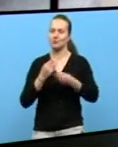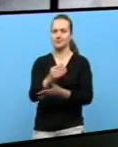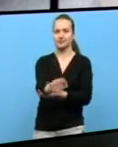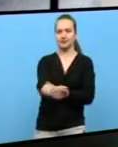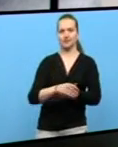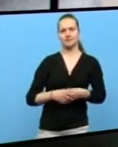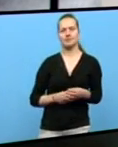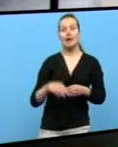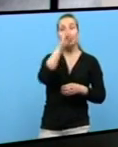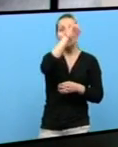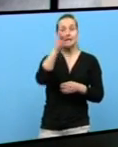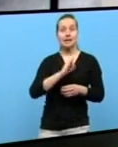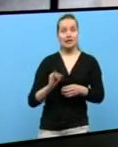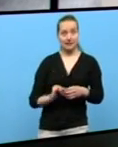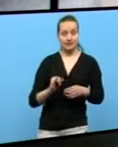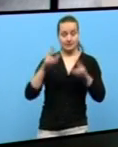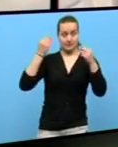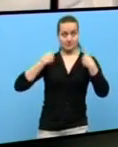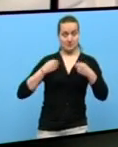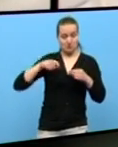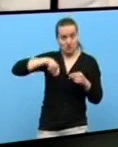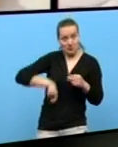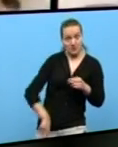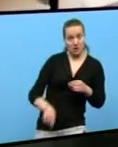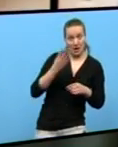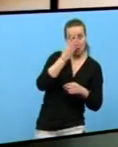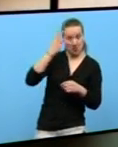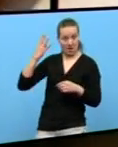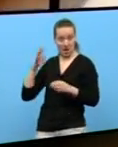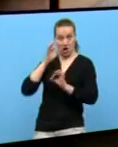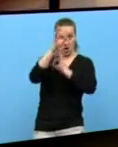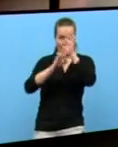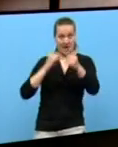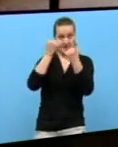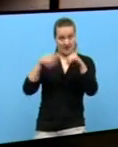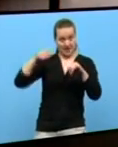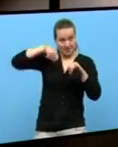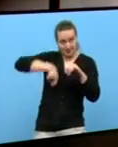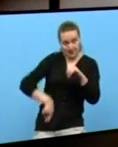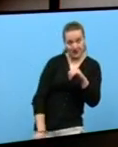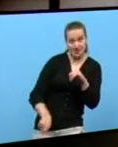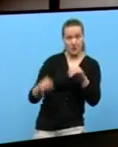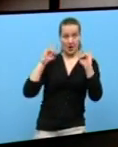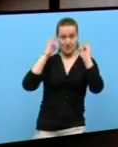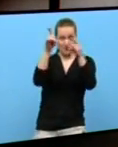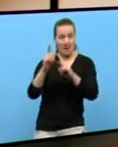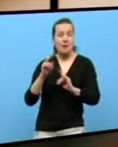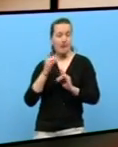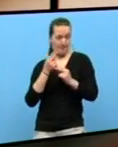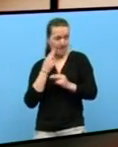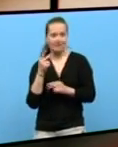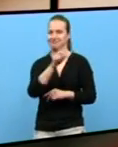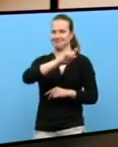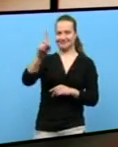E a crise non amedran todos os profesionais que levan 4 anos organizando a feira profesional do Moble de Lugo a que este ano